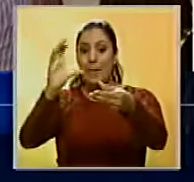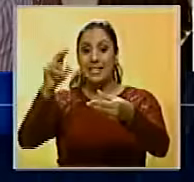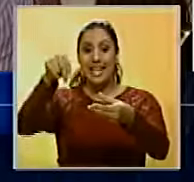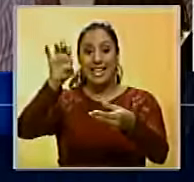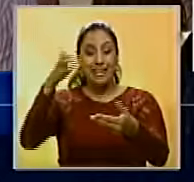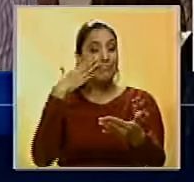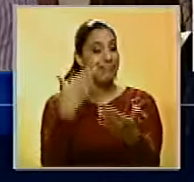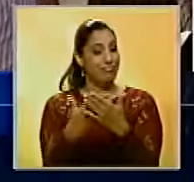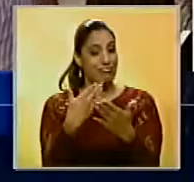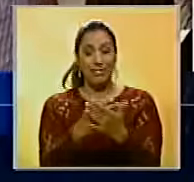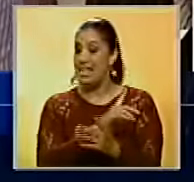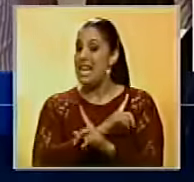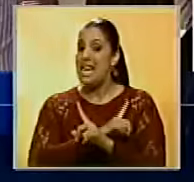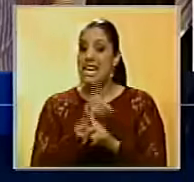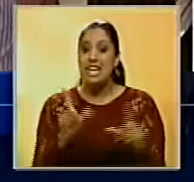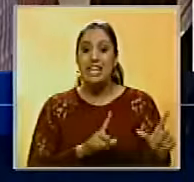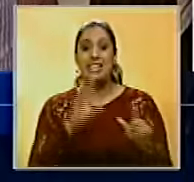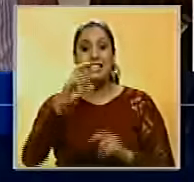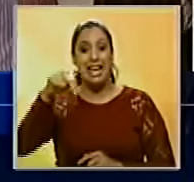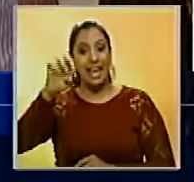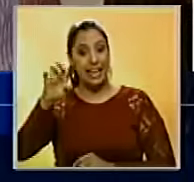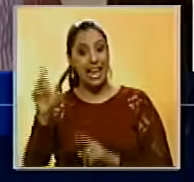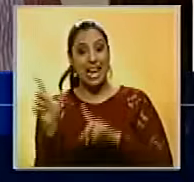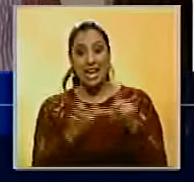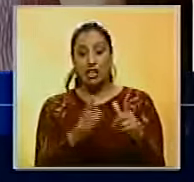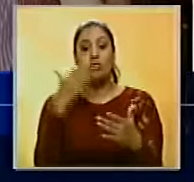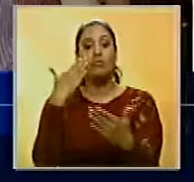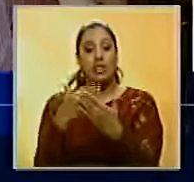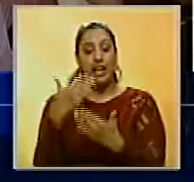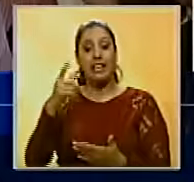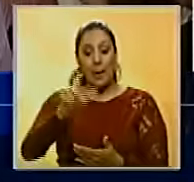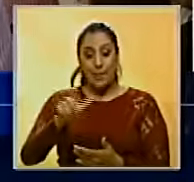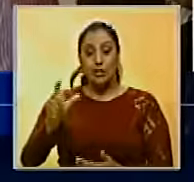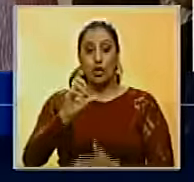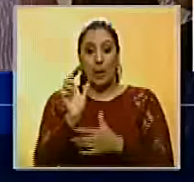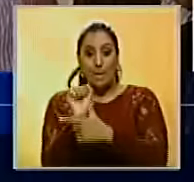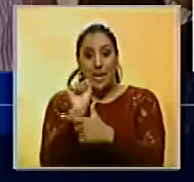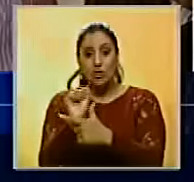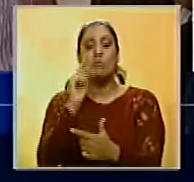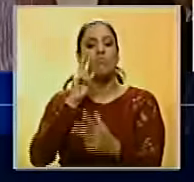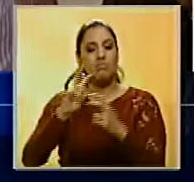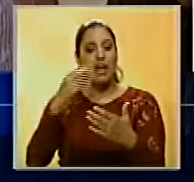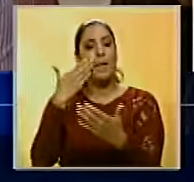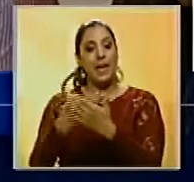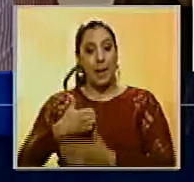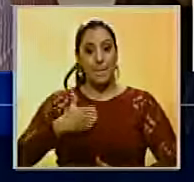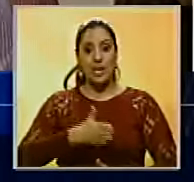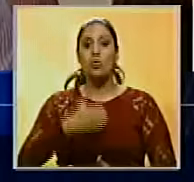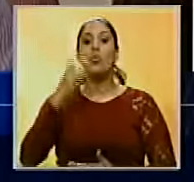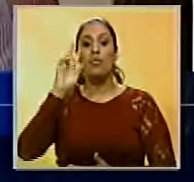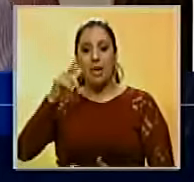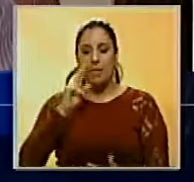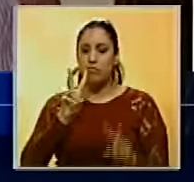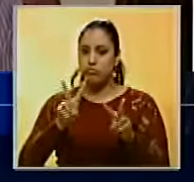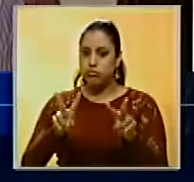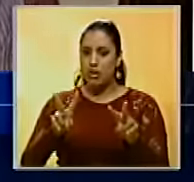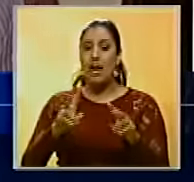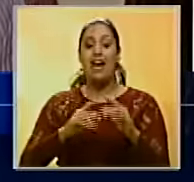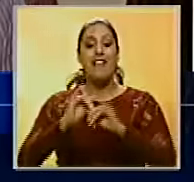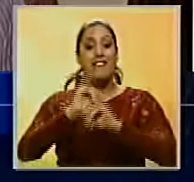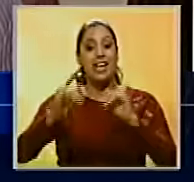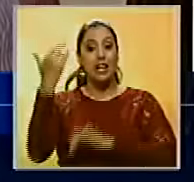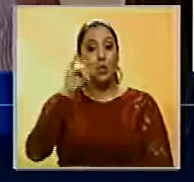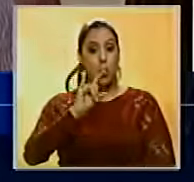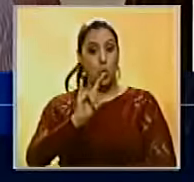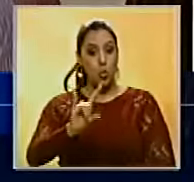fueron certificadas por el Consejo Nacional Electoral en presencia de los testigos del PSUV, los testigos de la MUT. Este proceso finalizó el lunes de